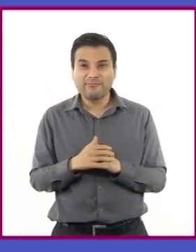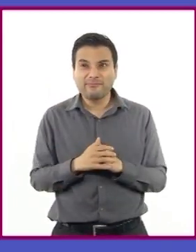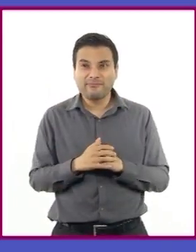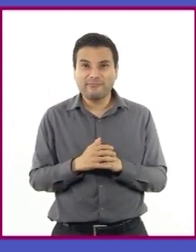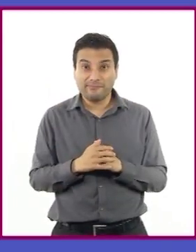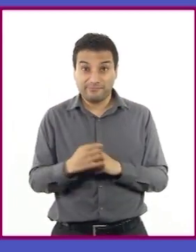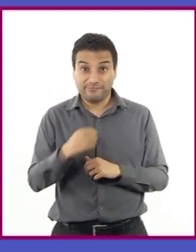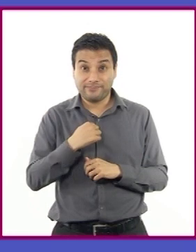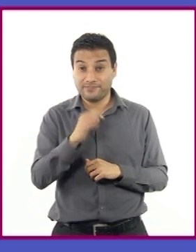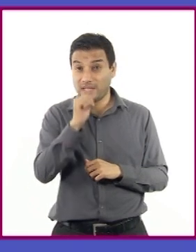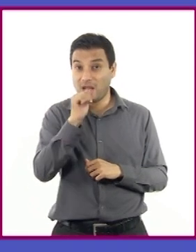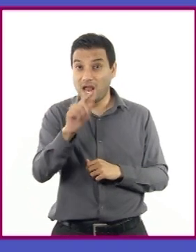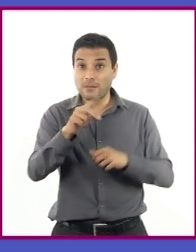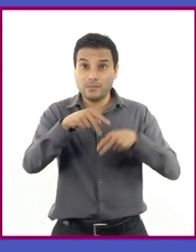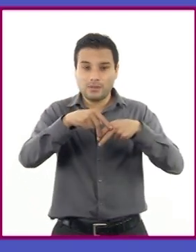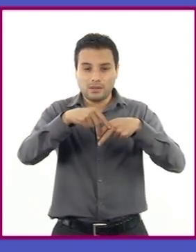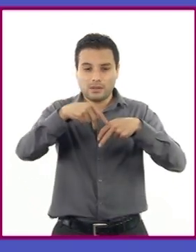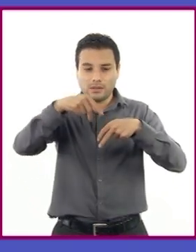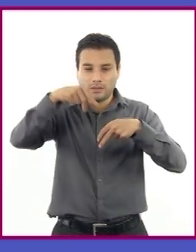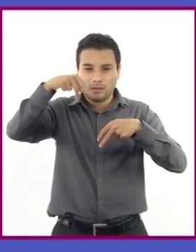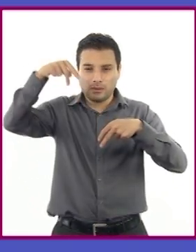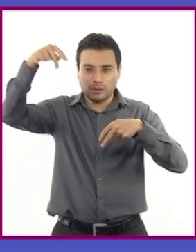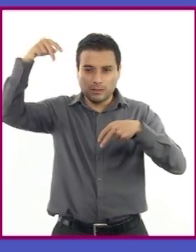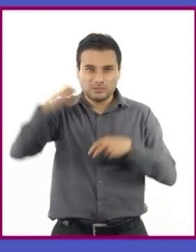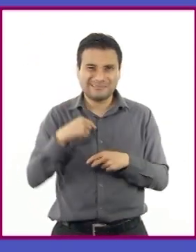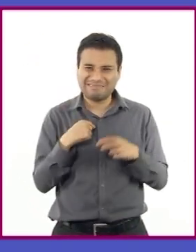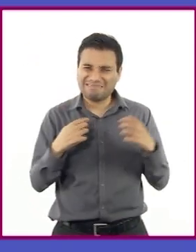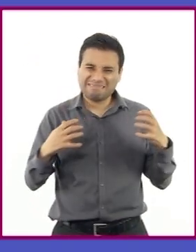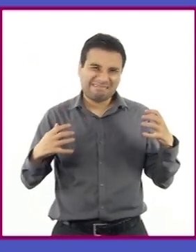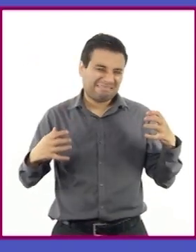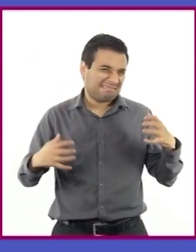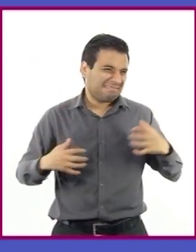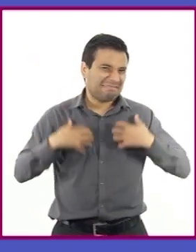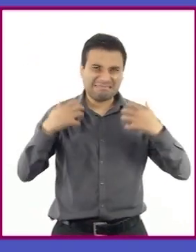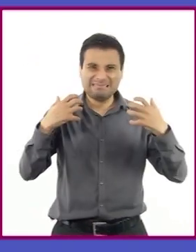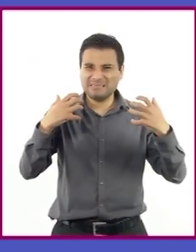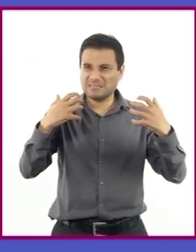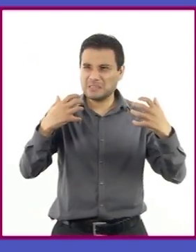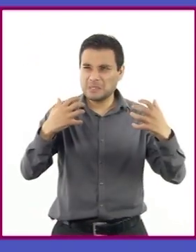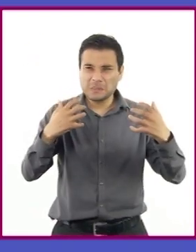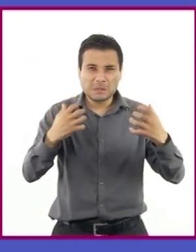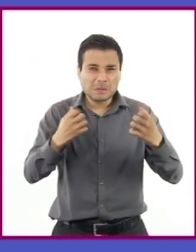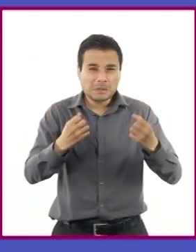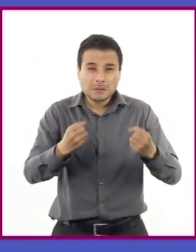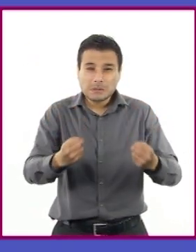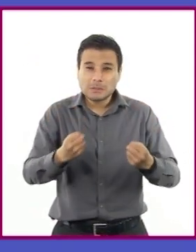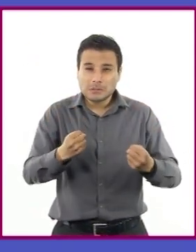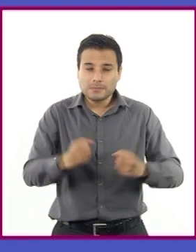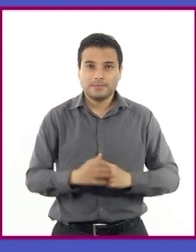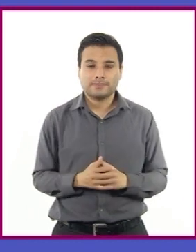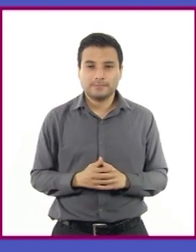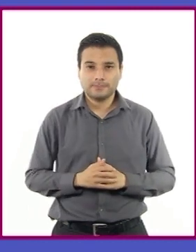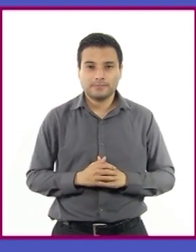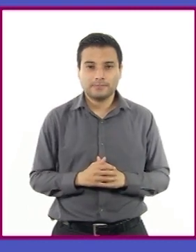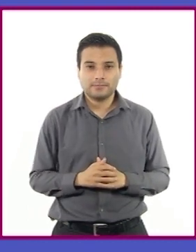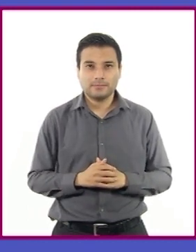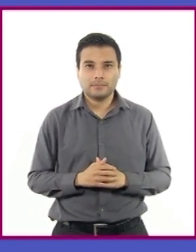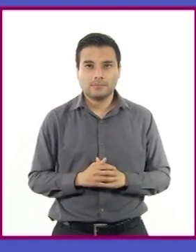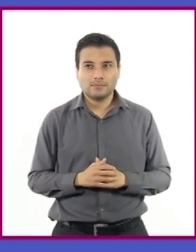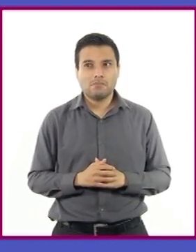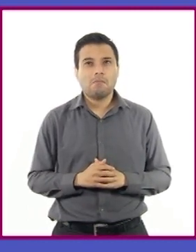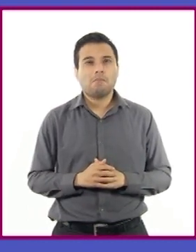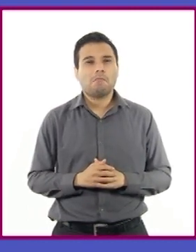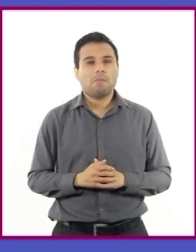abandonado mi cuerpo. Y una ruindad se filtró en cada una de las fibras de mi ser. Maestra, qué